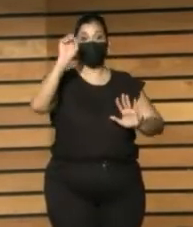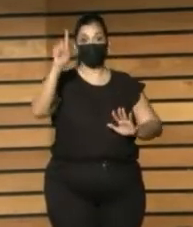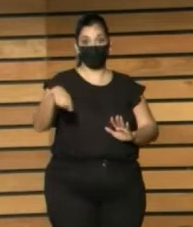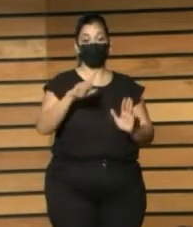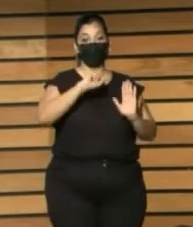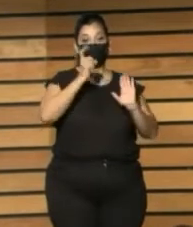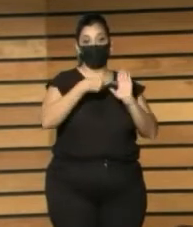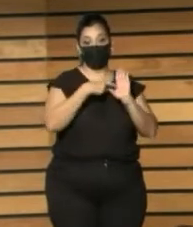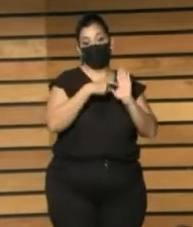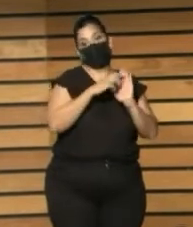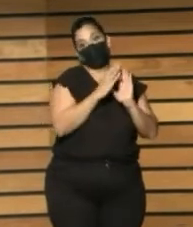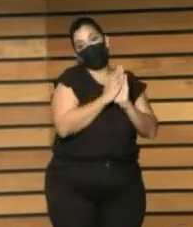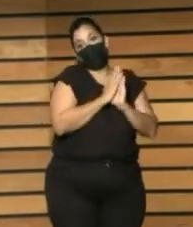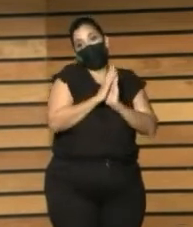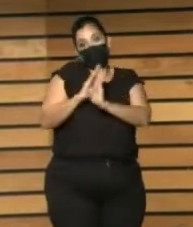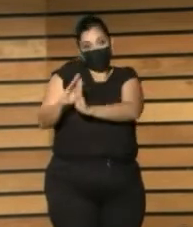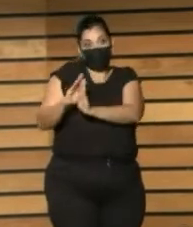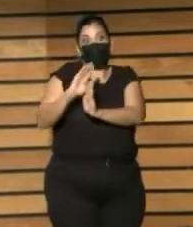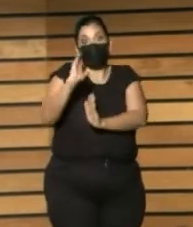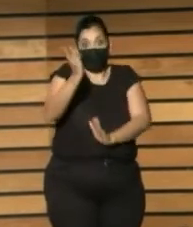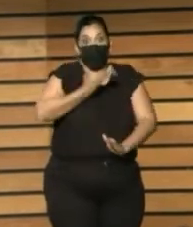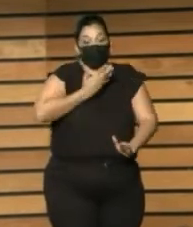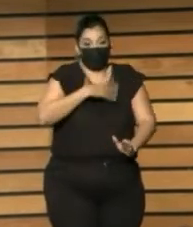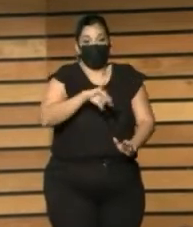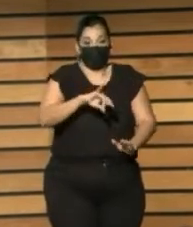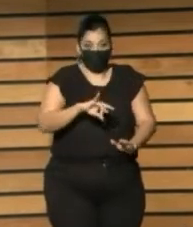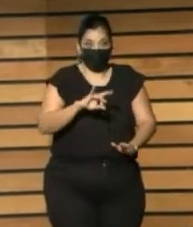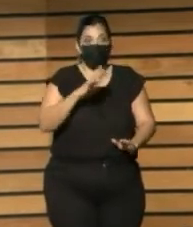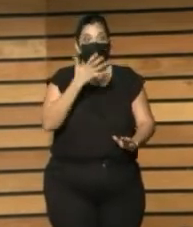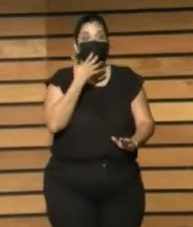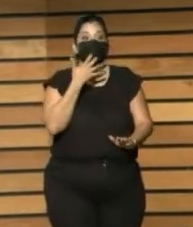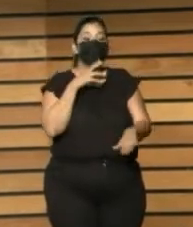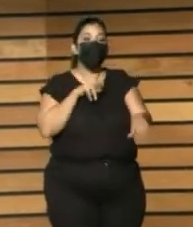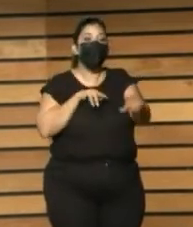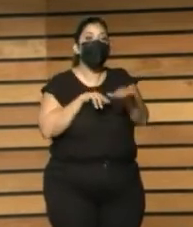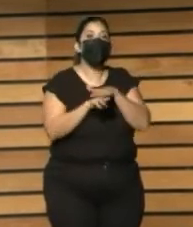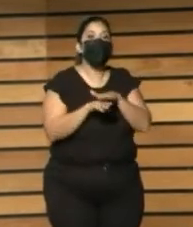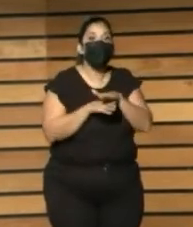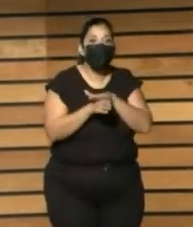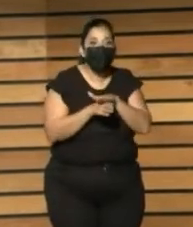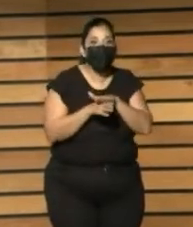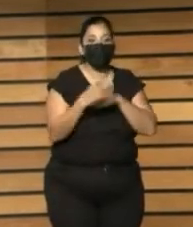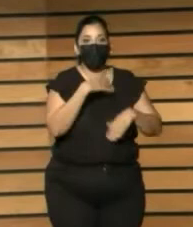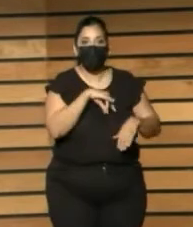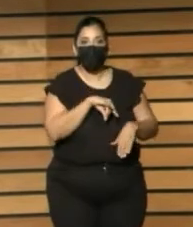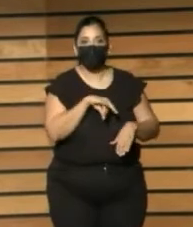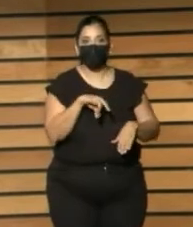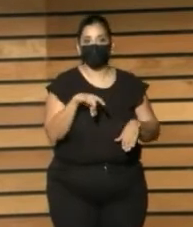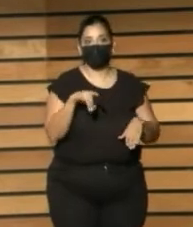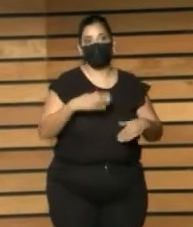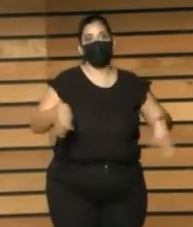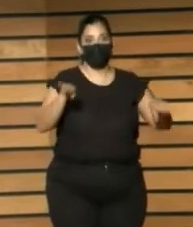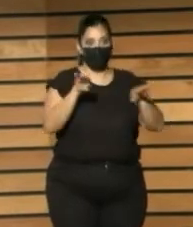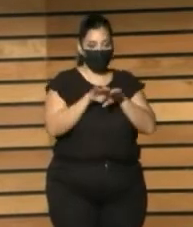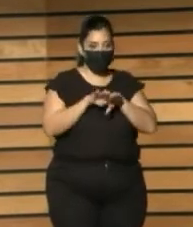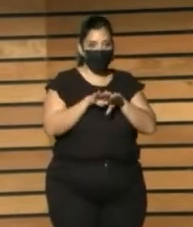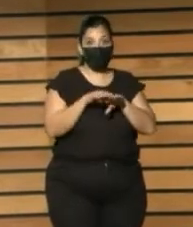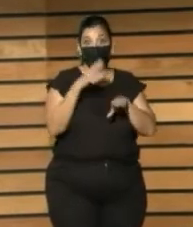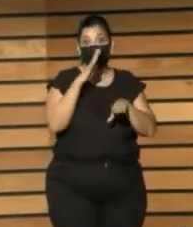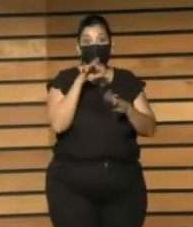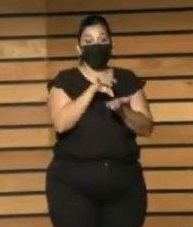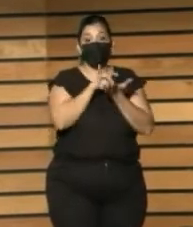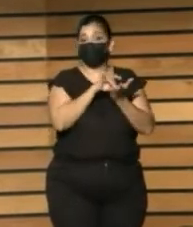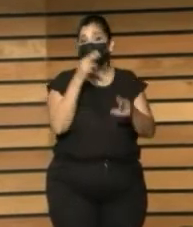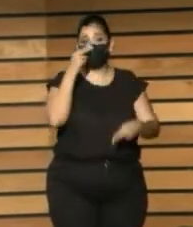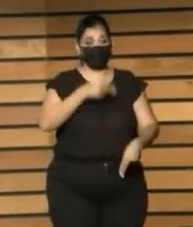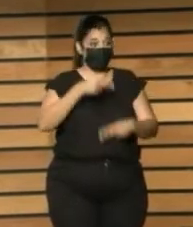ámbitos del marco legal que nos afectan, el marco legal de la accesibilidad, de la identidad, de la igualdad, como servicios públicos